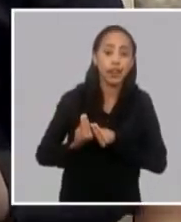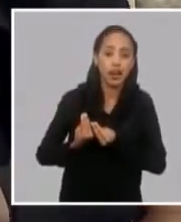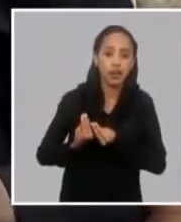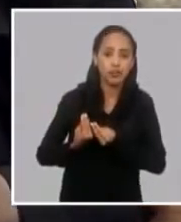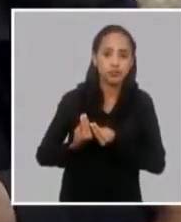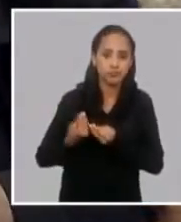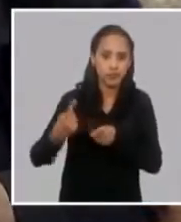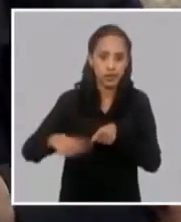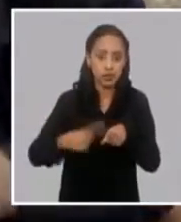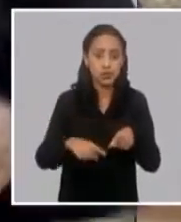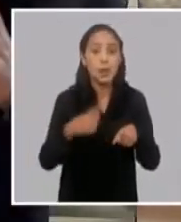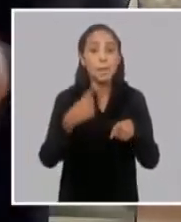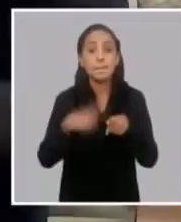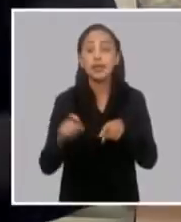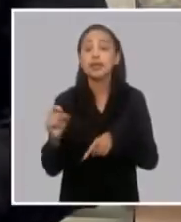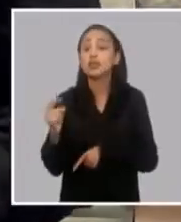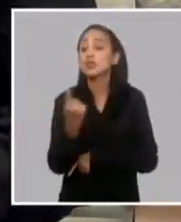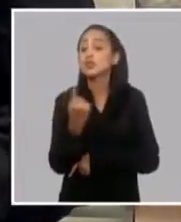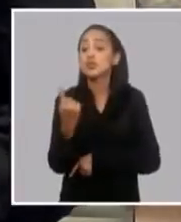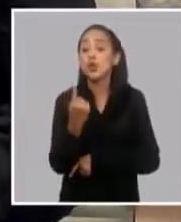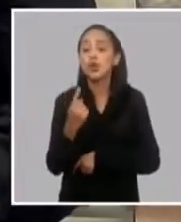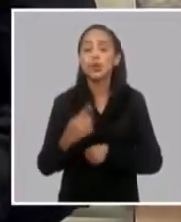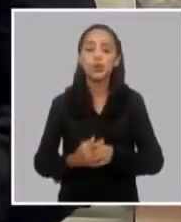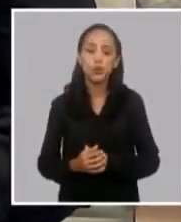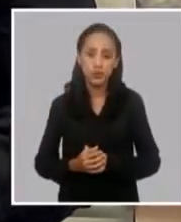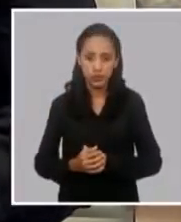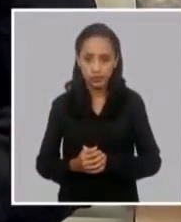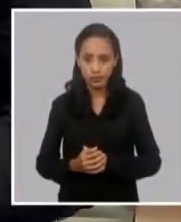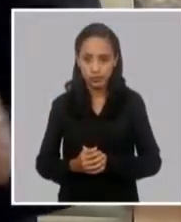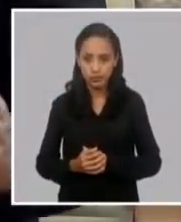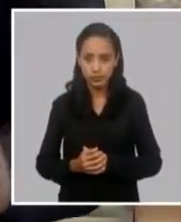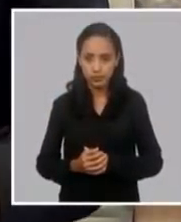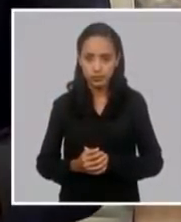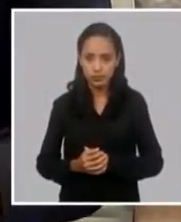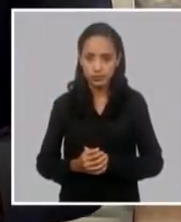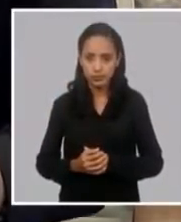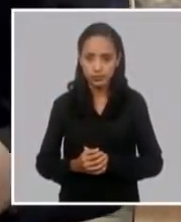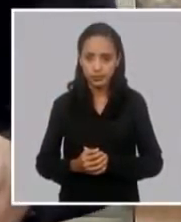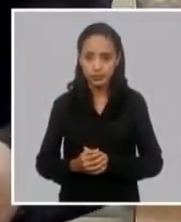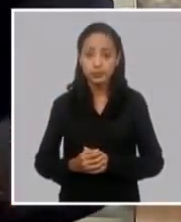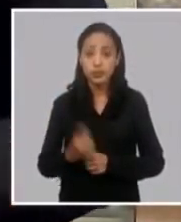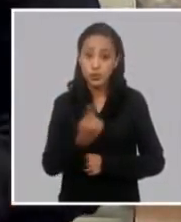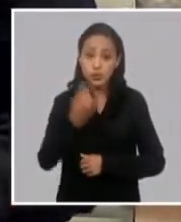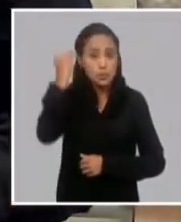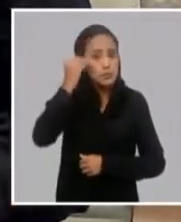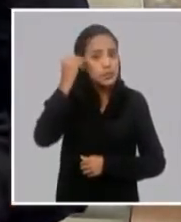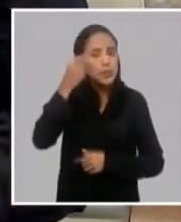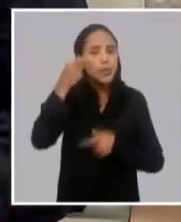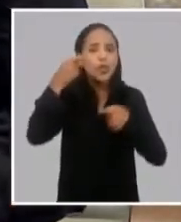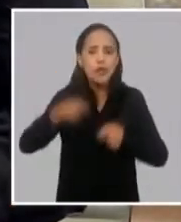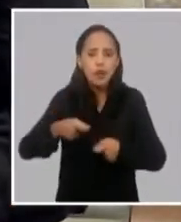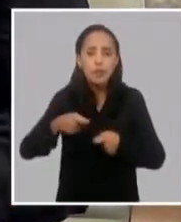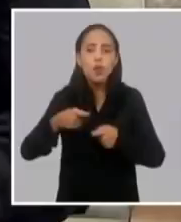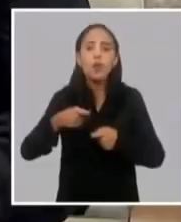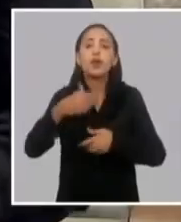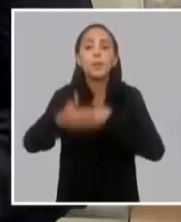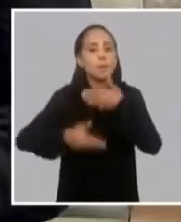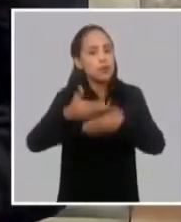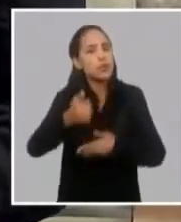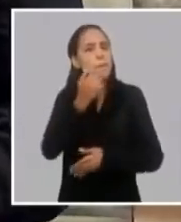nosotros nos hemos encarrilado y hemos pensado que hay que avanzar en este proceso.